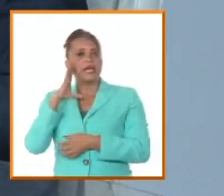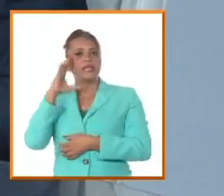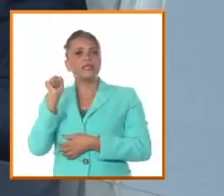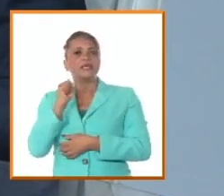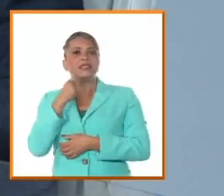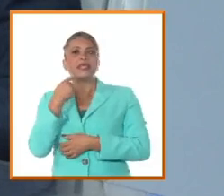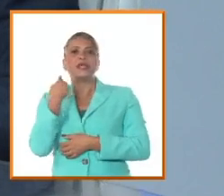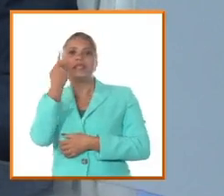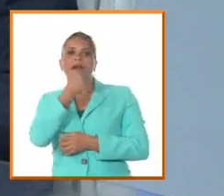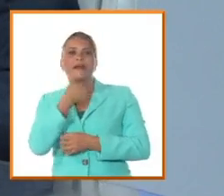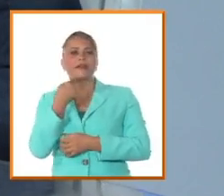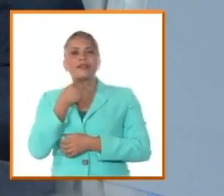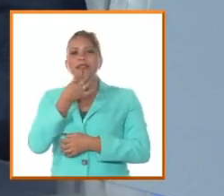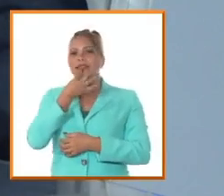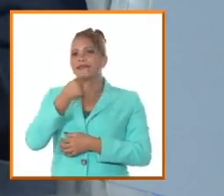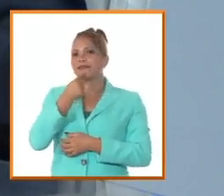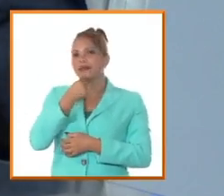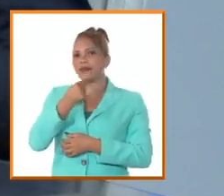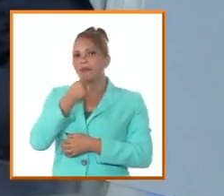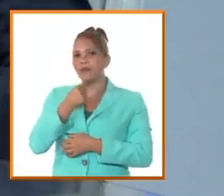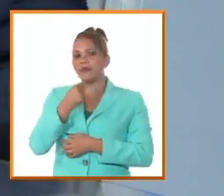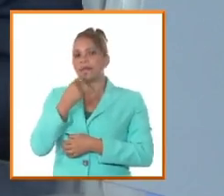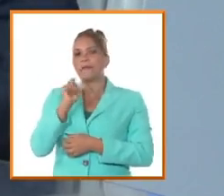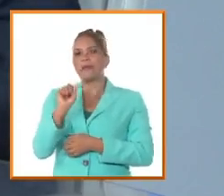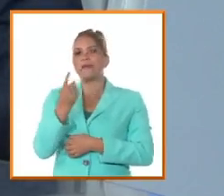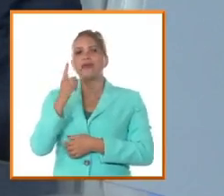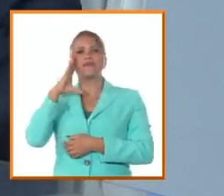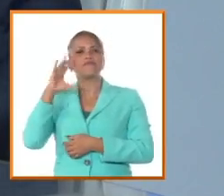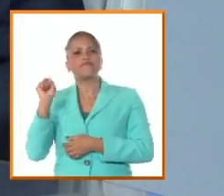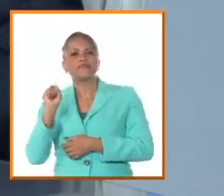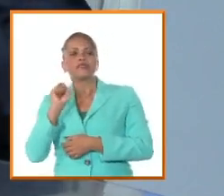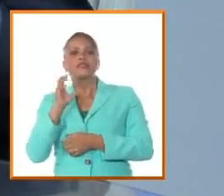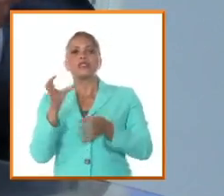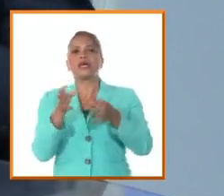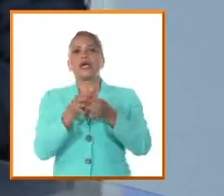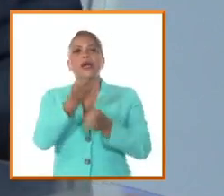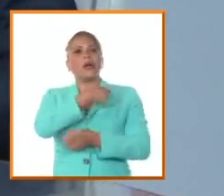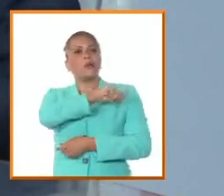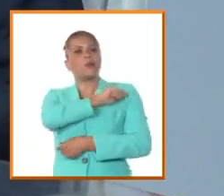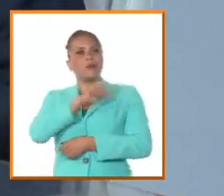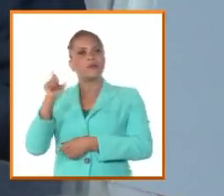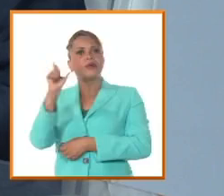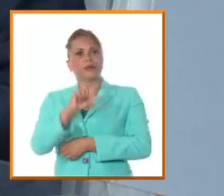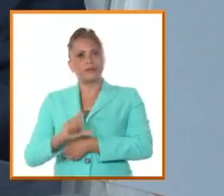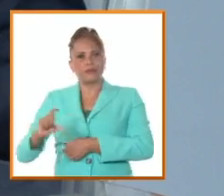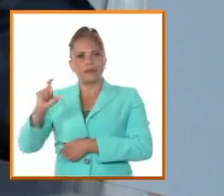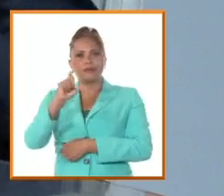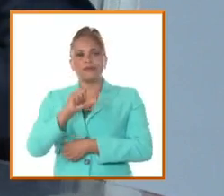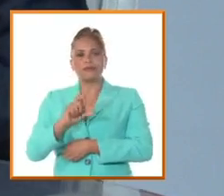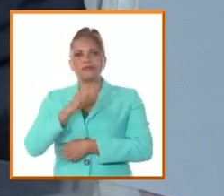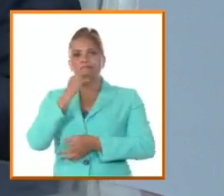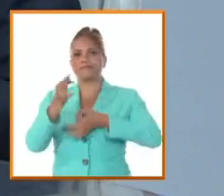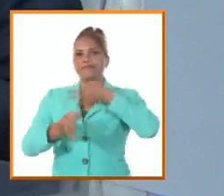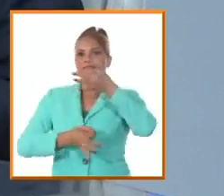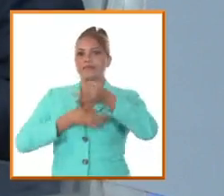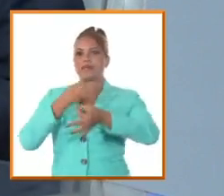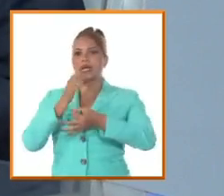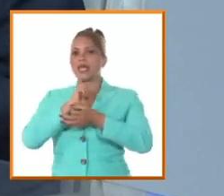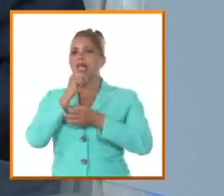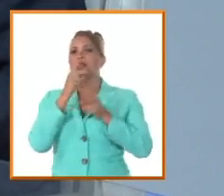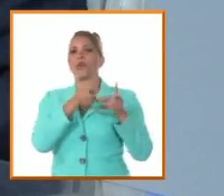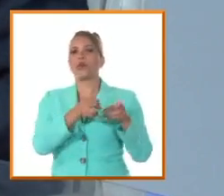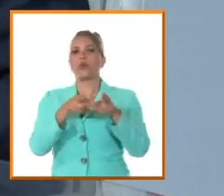figura de Ignacio Aramonte si no se entiende a esa gran región camagüeyana, que como bien decía el